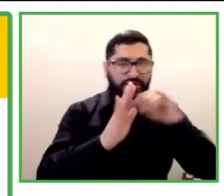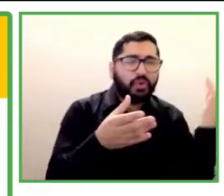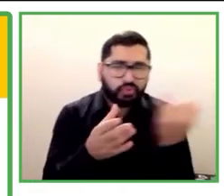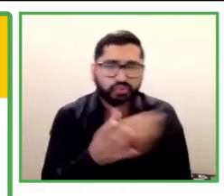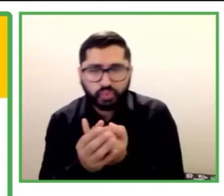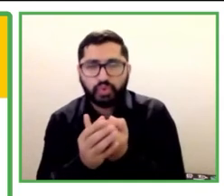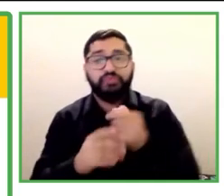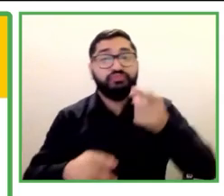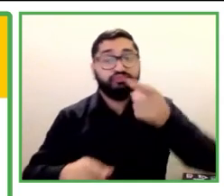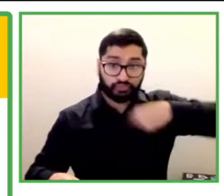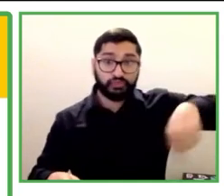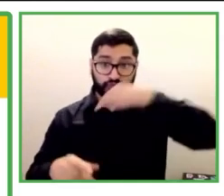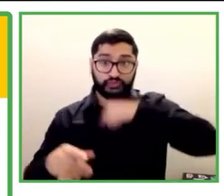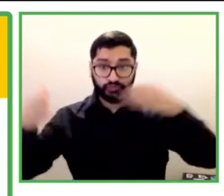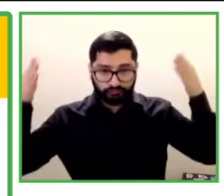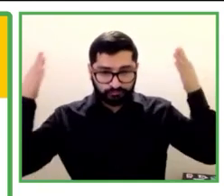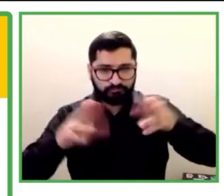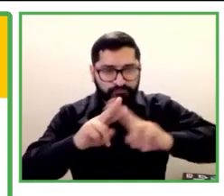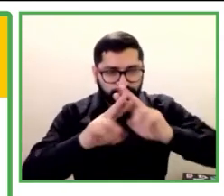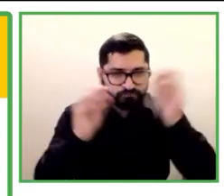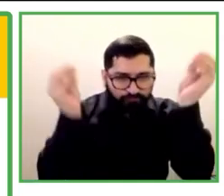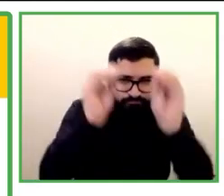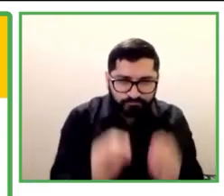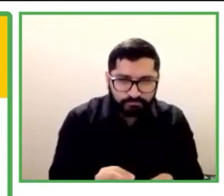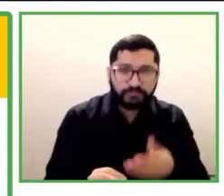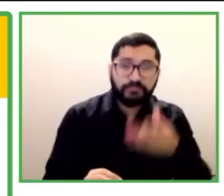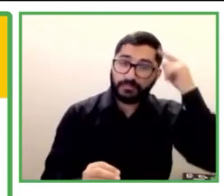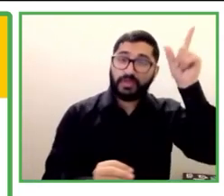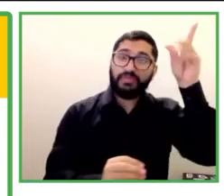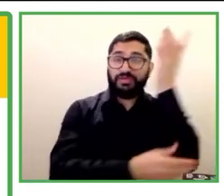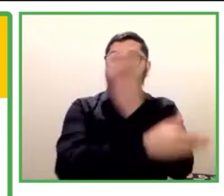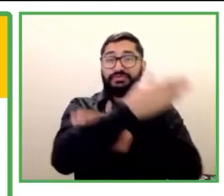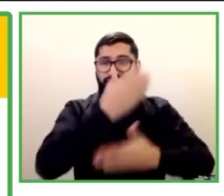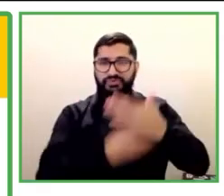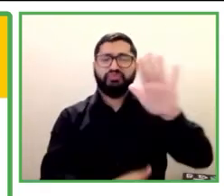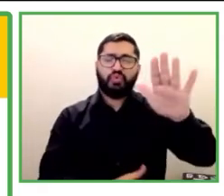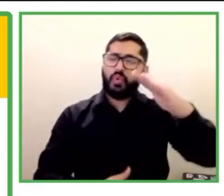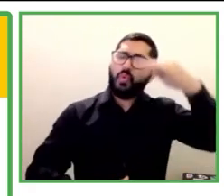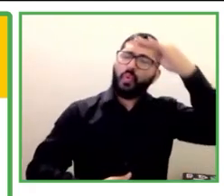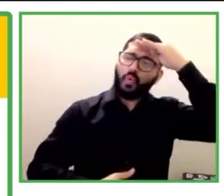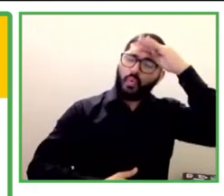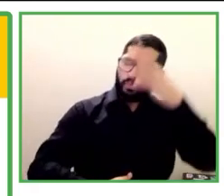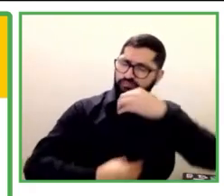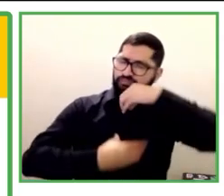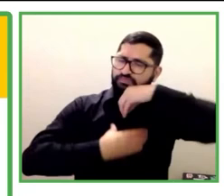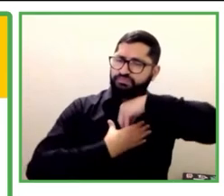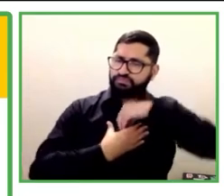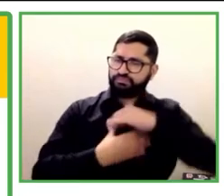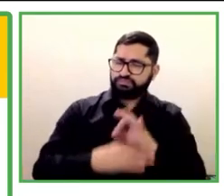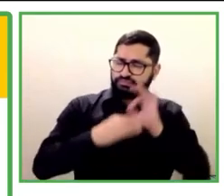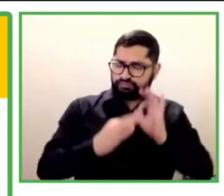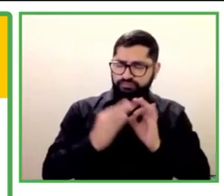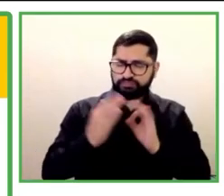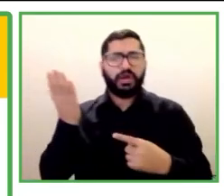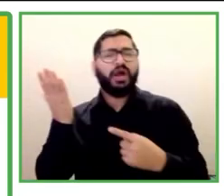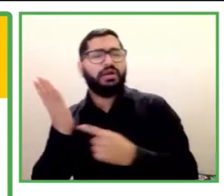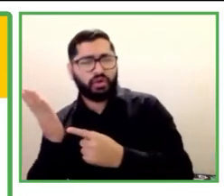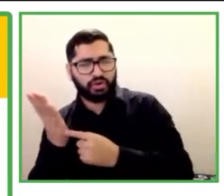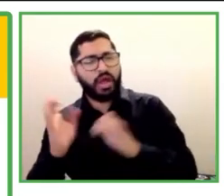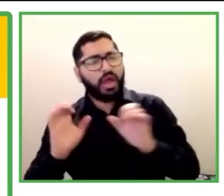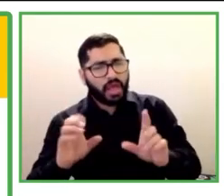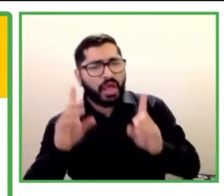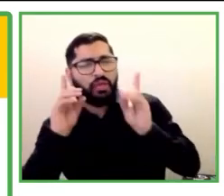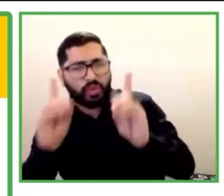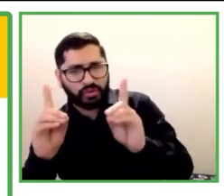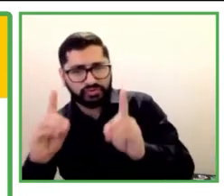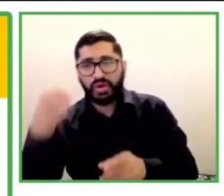discapacidades se sientan confiadas, les enseñamos tecnología, les enseñamos qué tienen que hacer y qué no tienen que hacer. Trabajamos en